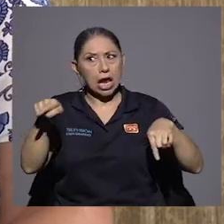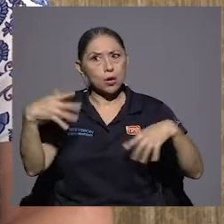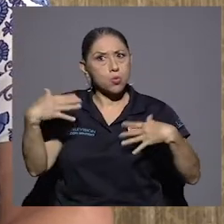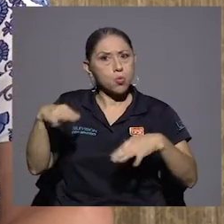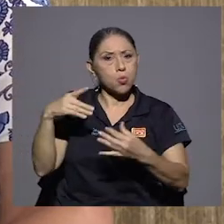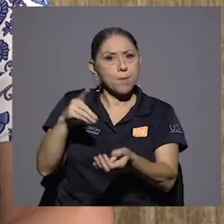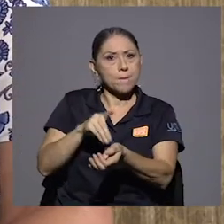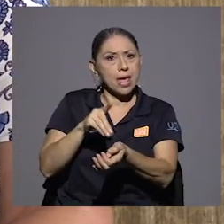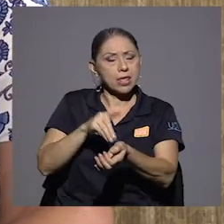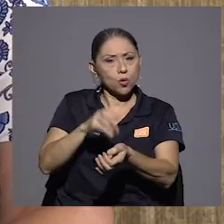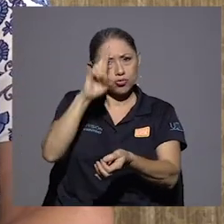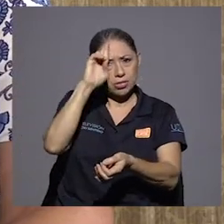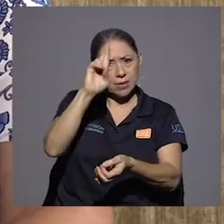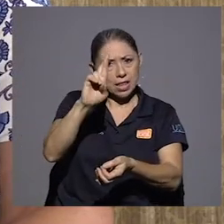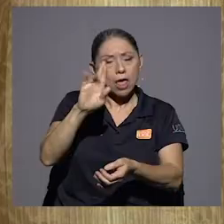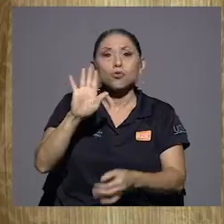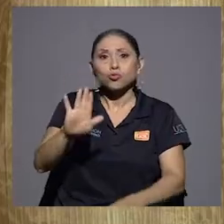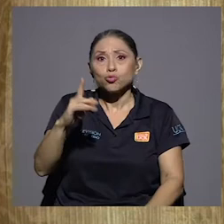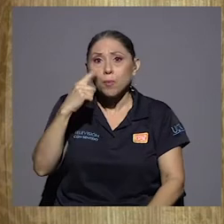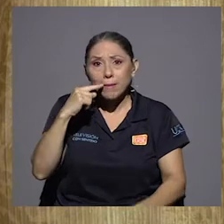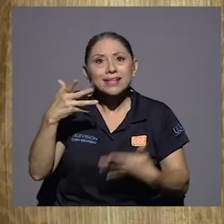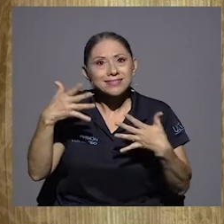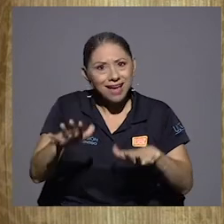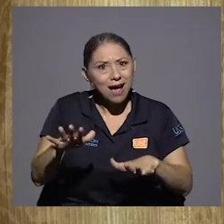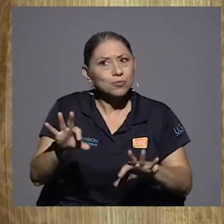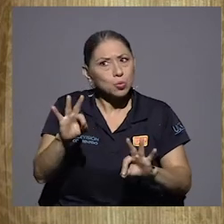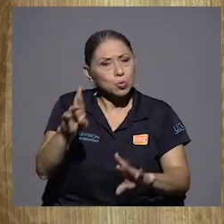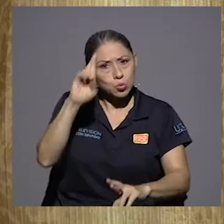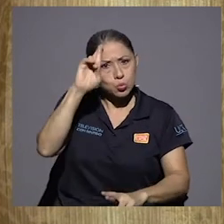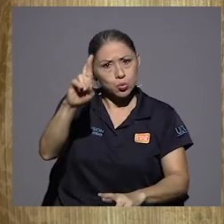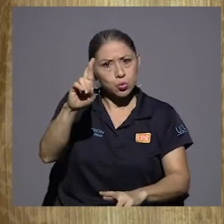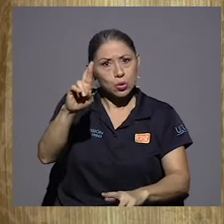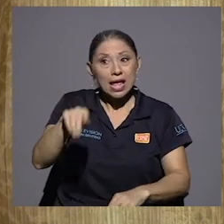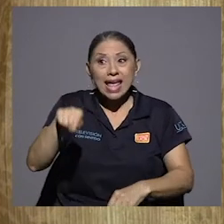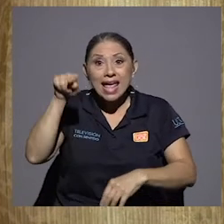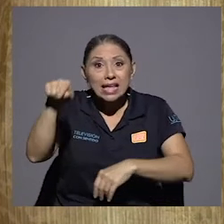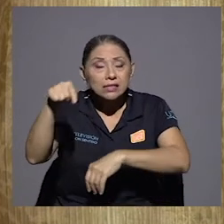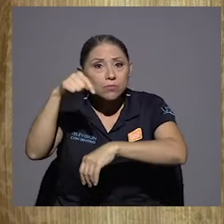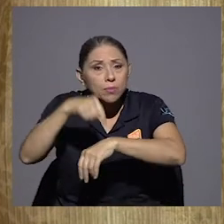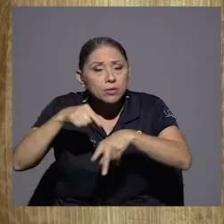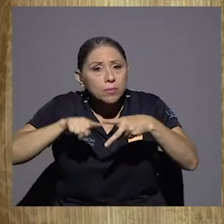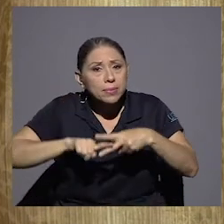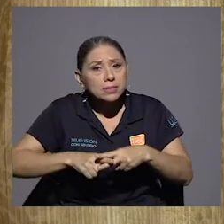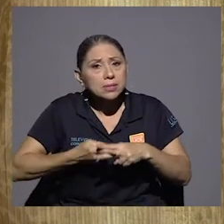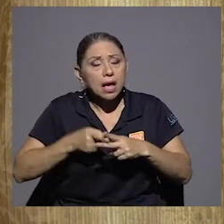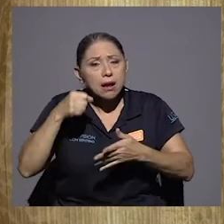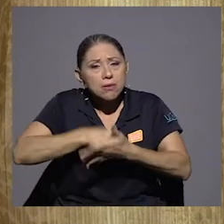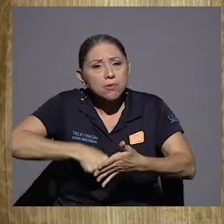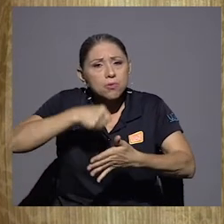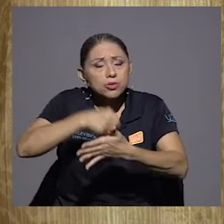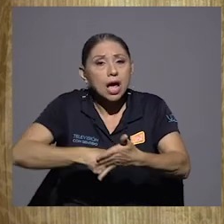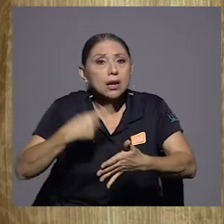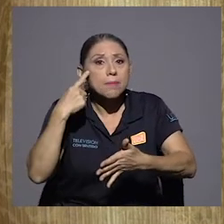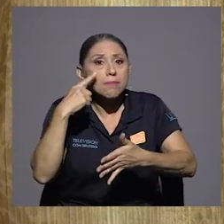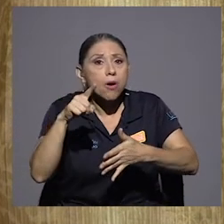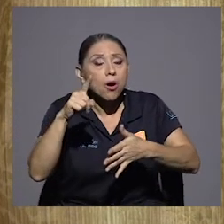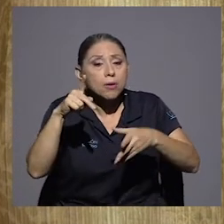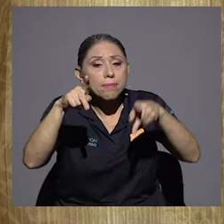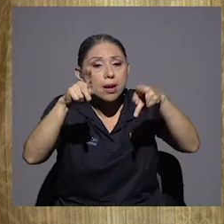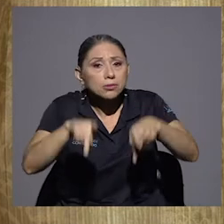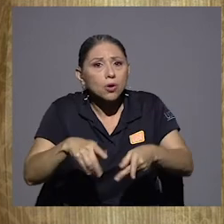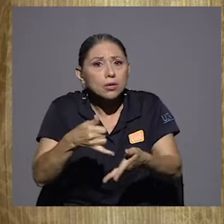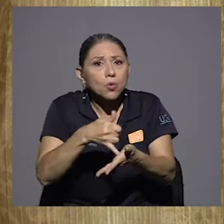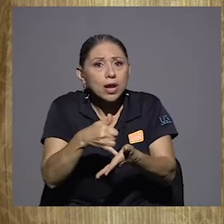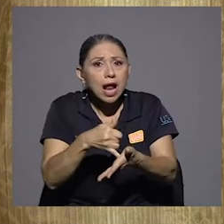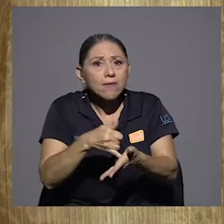Y en todo ese escenario empezar a luchar por los derechos de los más vulnerables se le significó que aquellos